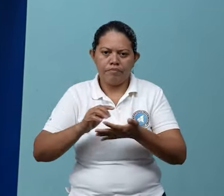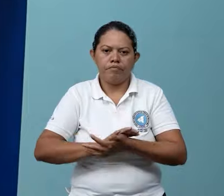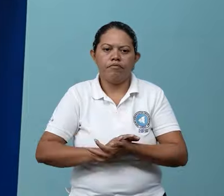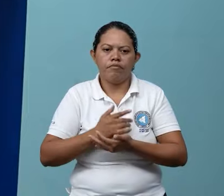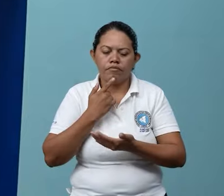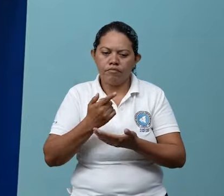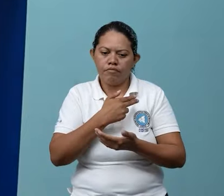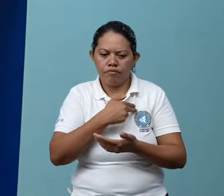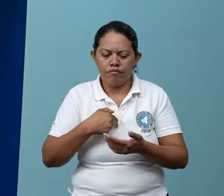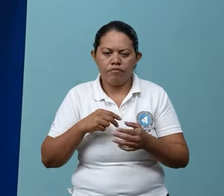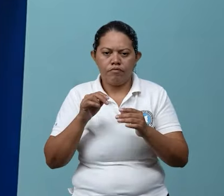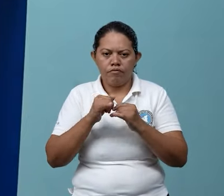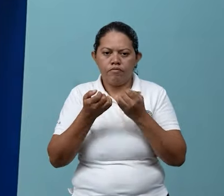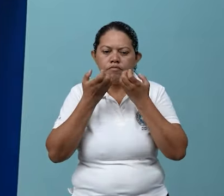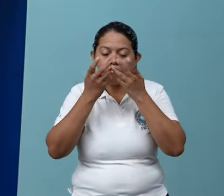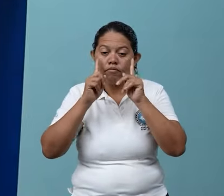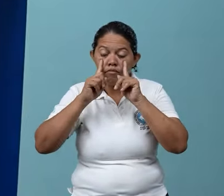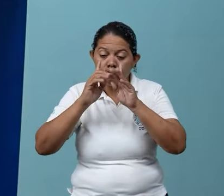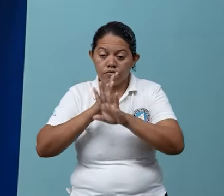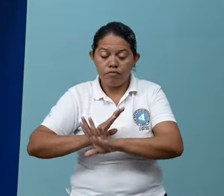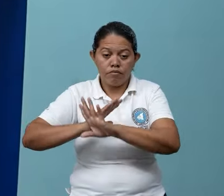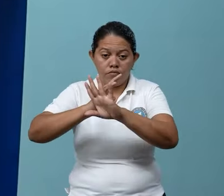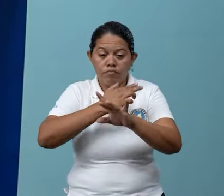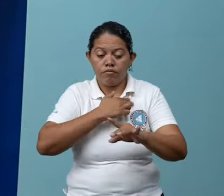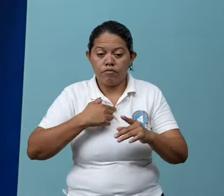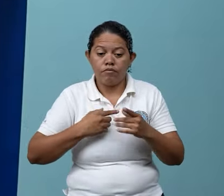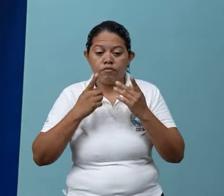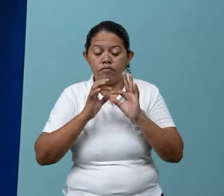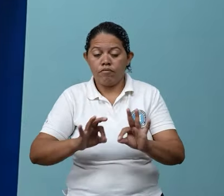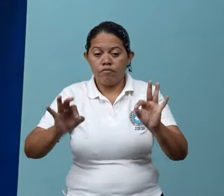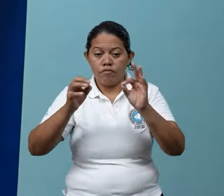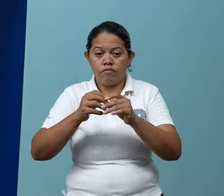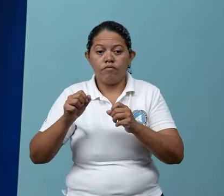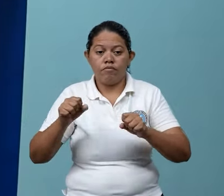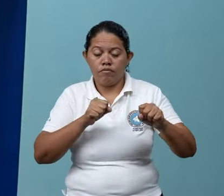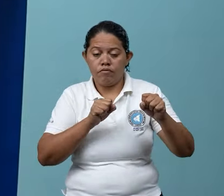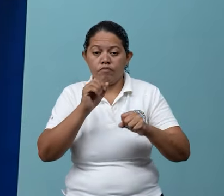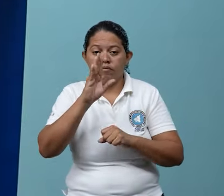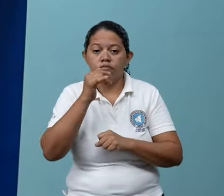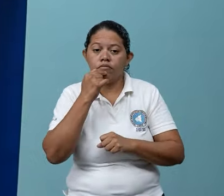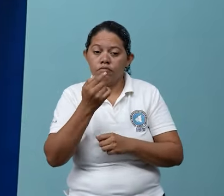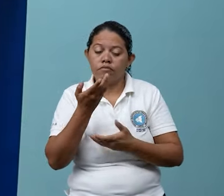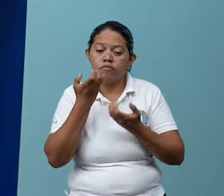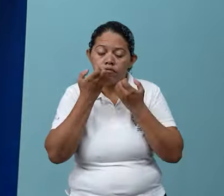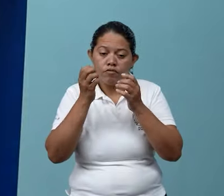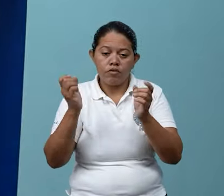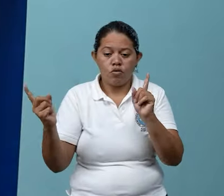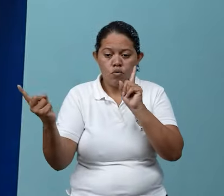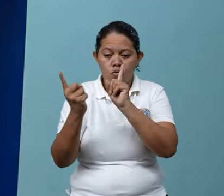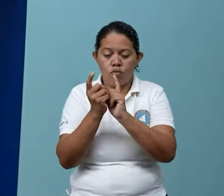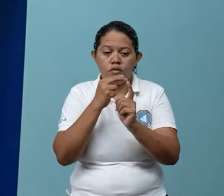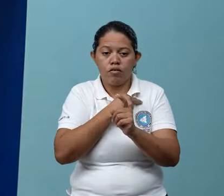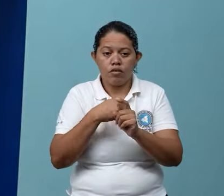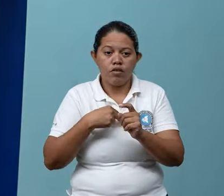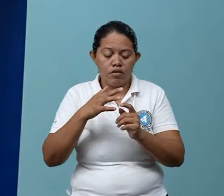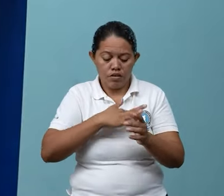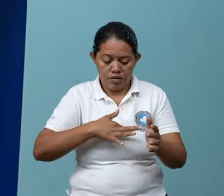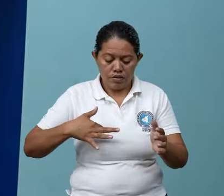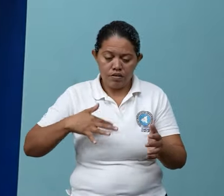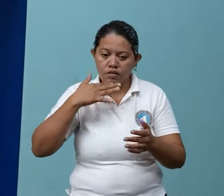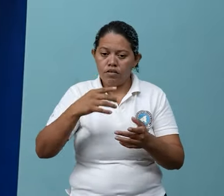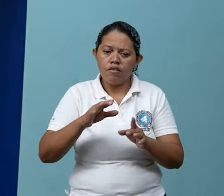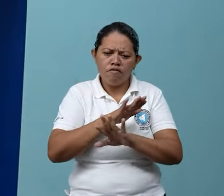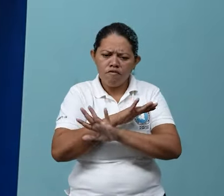El Sistema Nacional para la Prevención, Mitigación y Atención de Desastres sostuvo encuentro con Delegación China